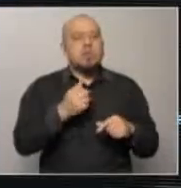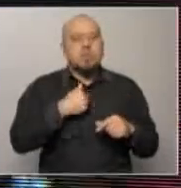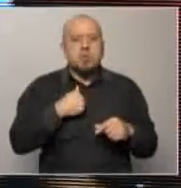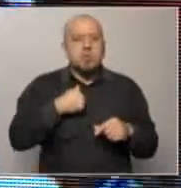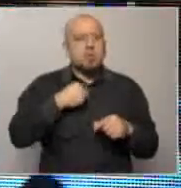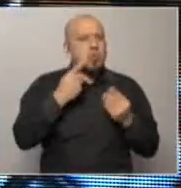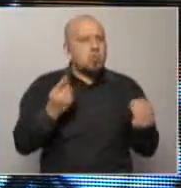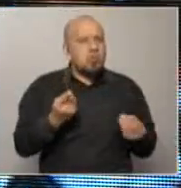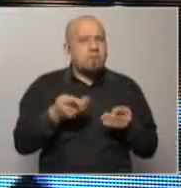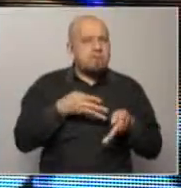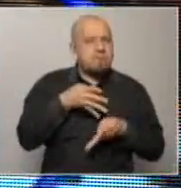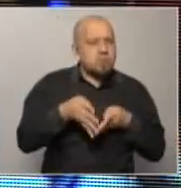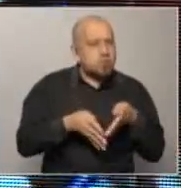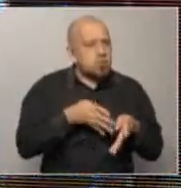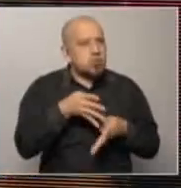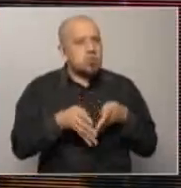funciona